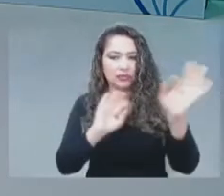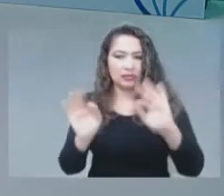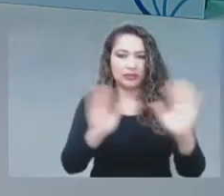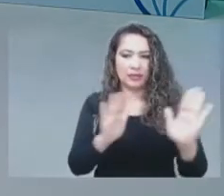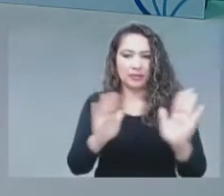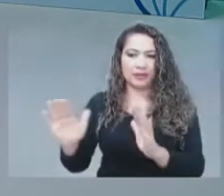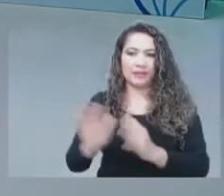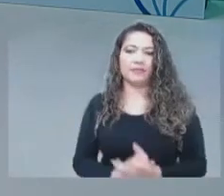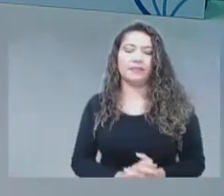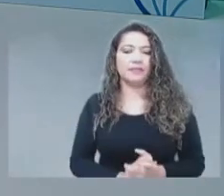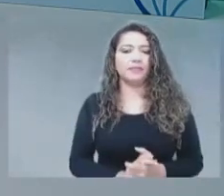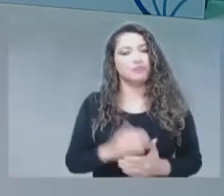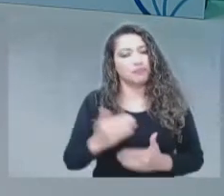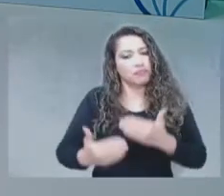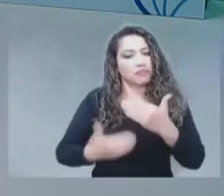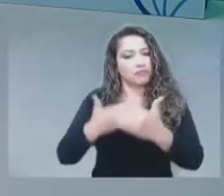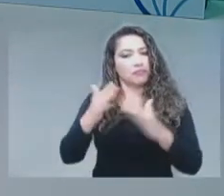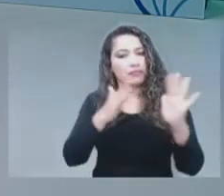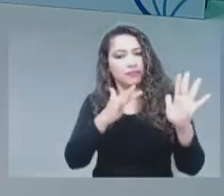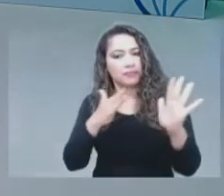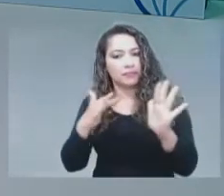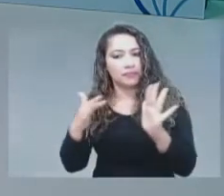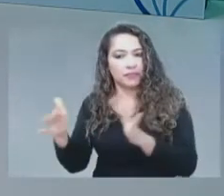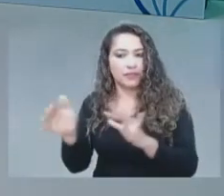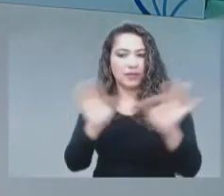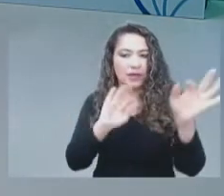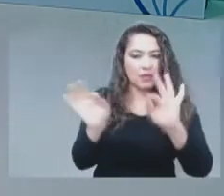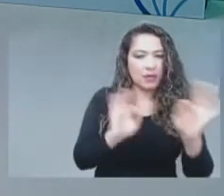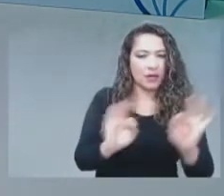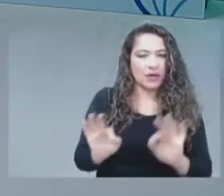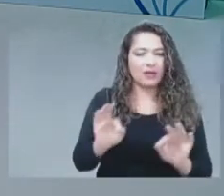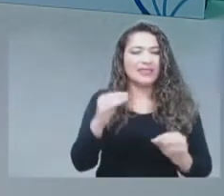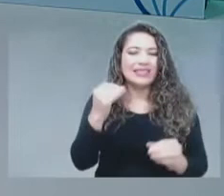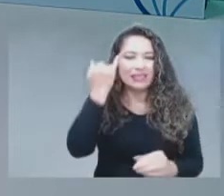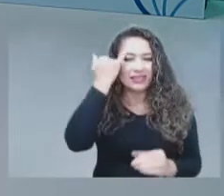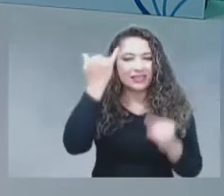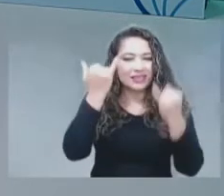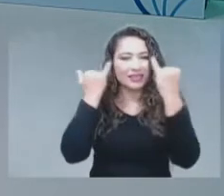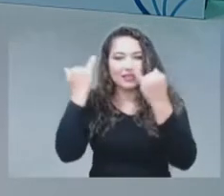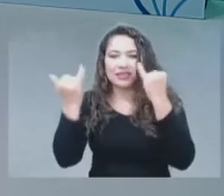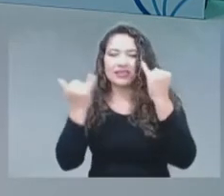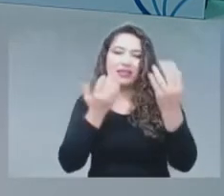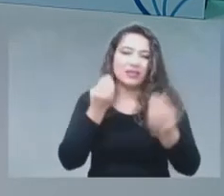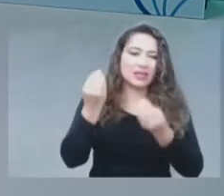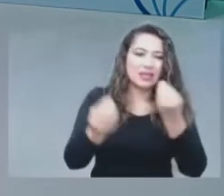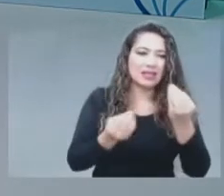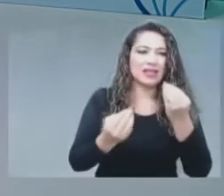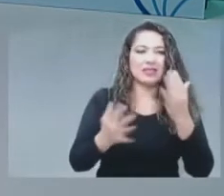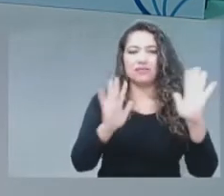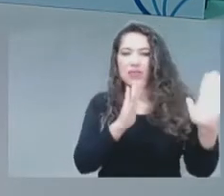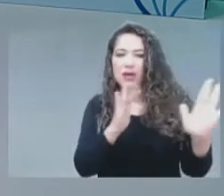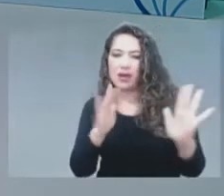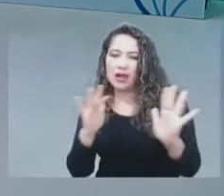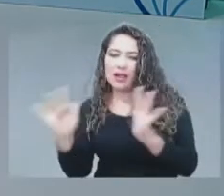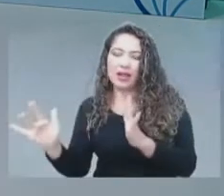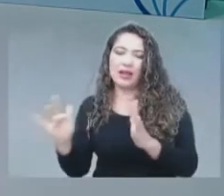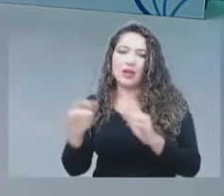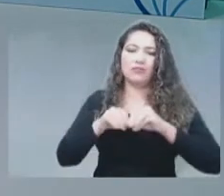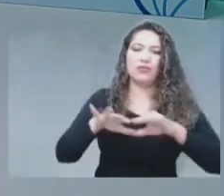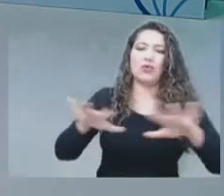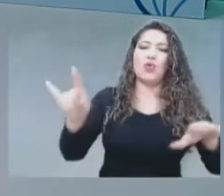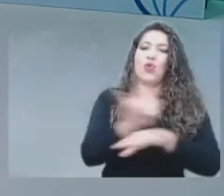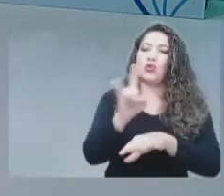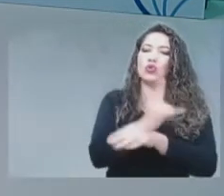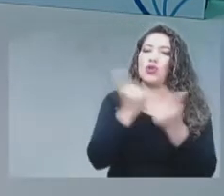Adicionalmente, trabajamos en buscar mayor disponibilidad de espectro para uso libre. ¿Qué significa esto? Que en la